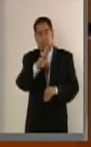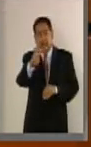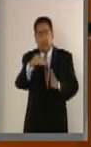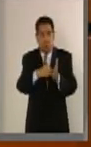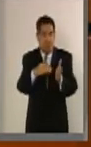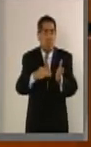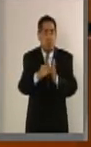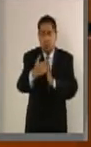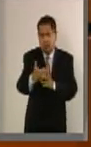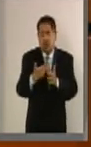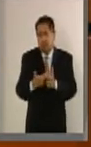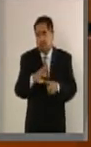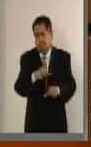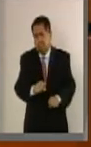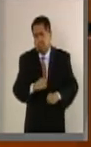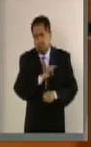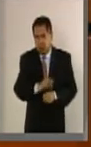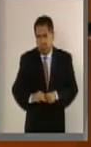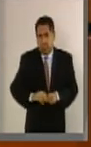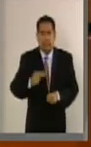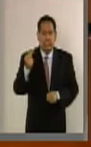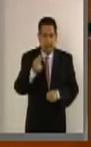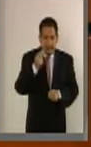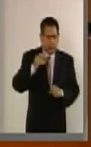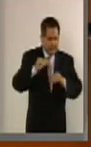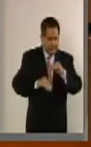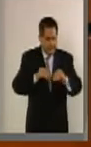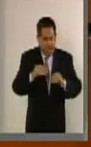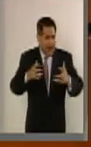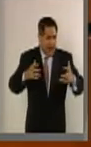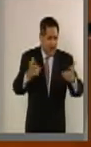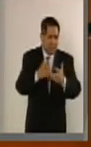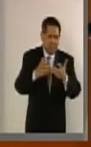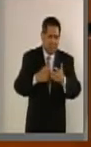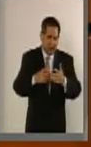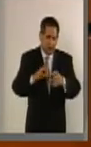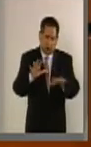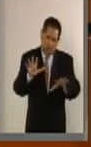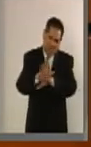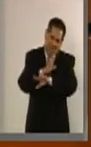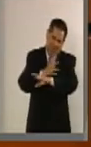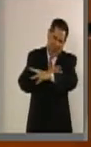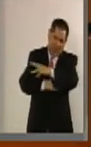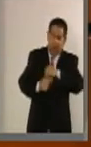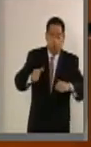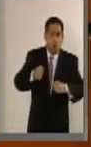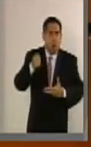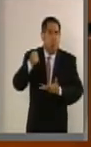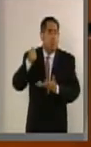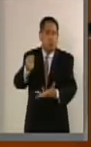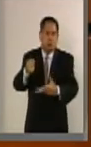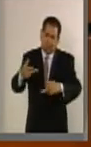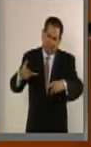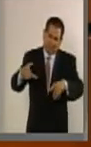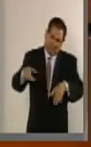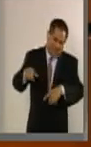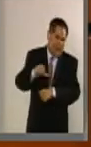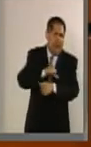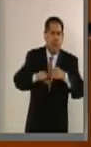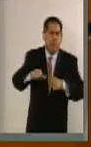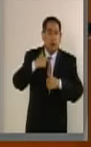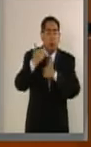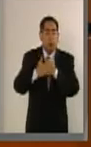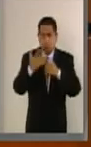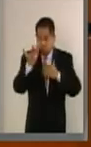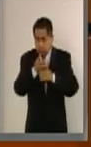millones de pesos y se requiere entonces hacer una cirugía mayor al presupuesto próximo.